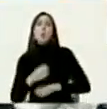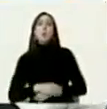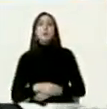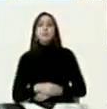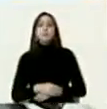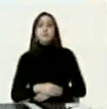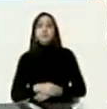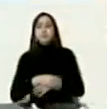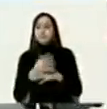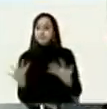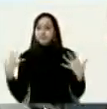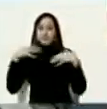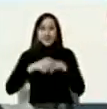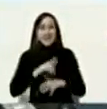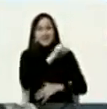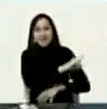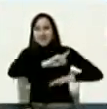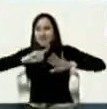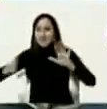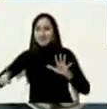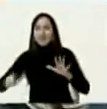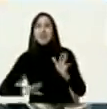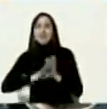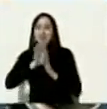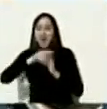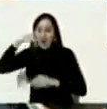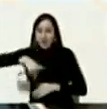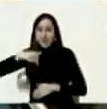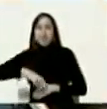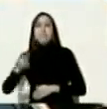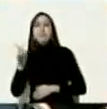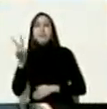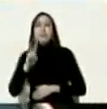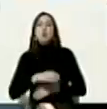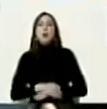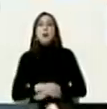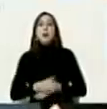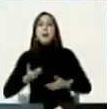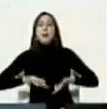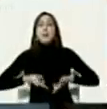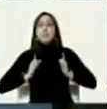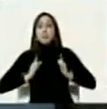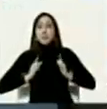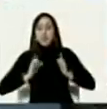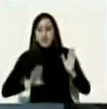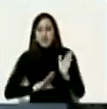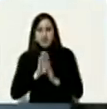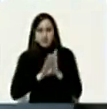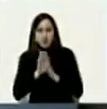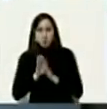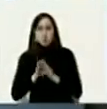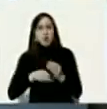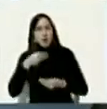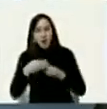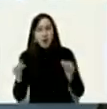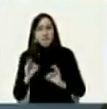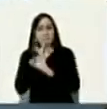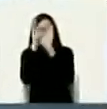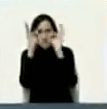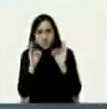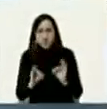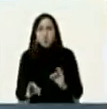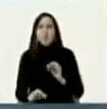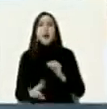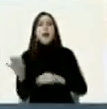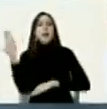los 16 motores y permitir que se desarrollen en condiciones extremas de sanciones